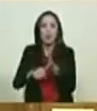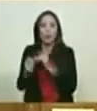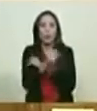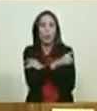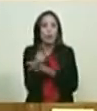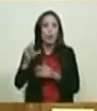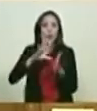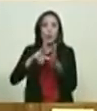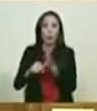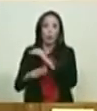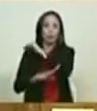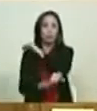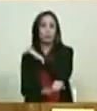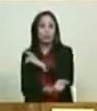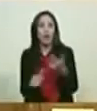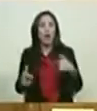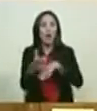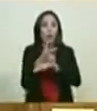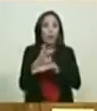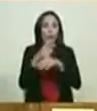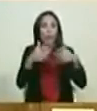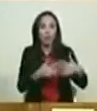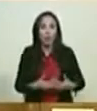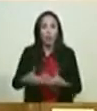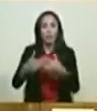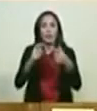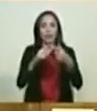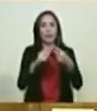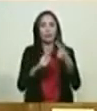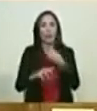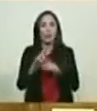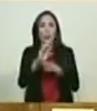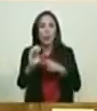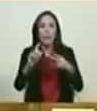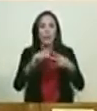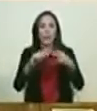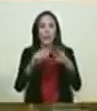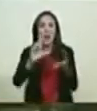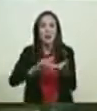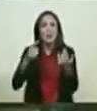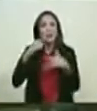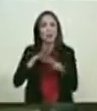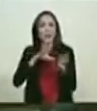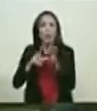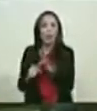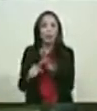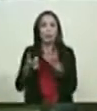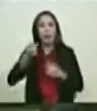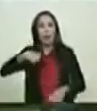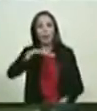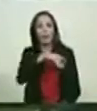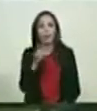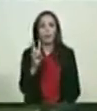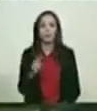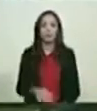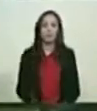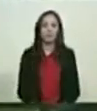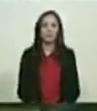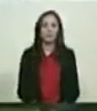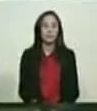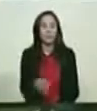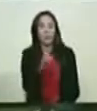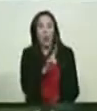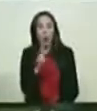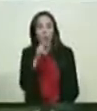ser corrupto. Ustedes, gobierno de Estados Unidos, ustedes, gobierno de la Unión Europea, son unos corruptos. Por usar ese